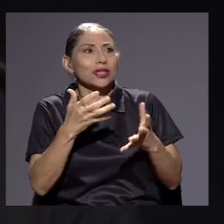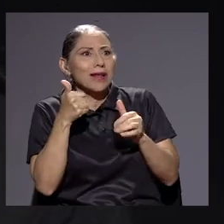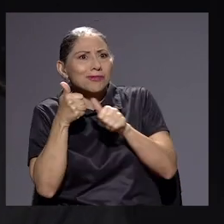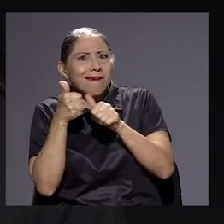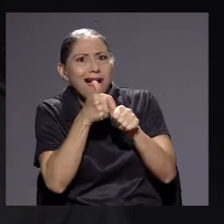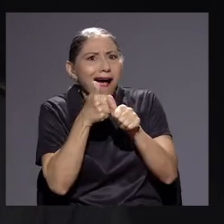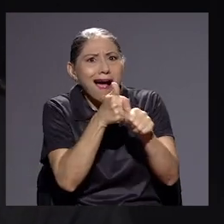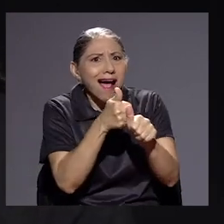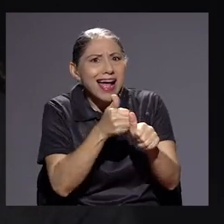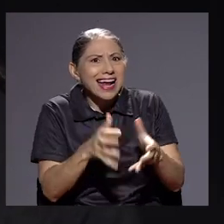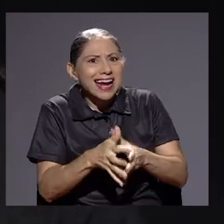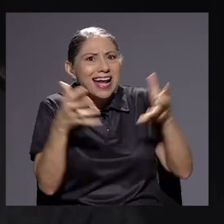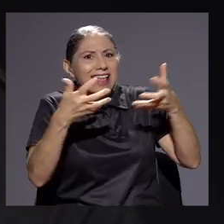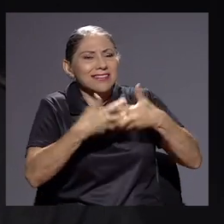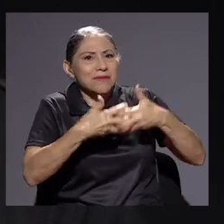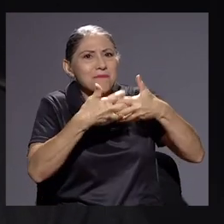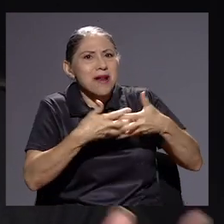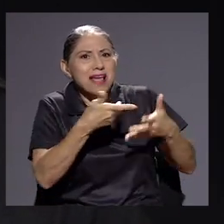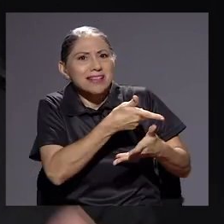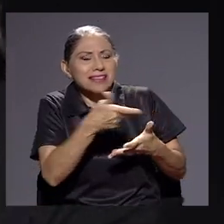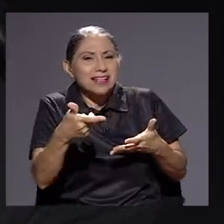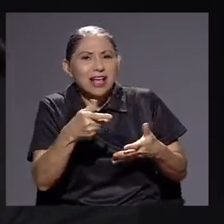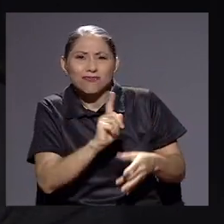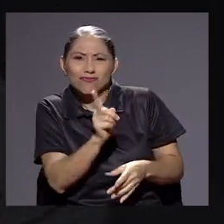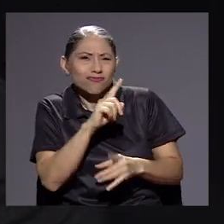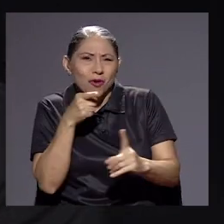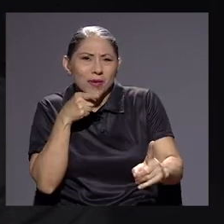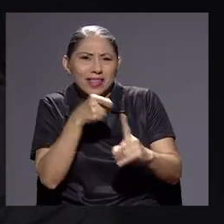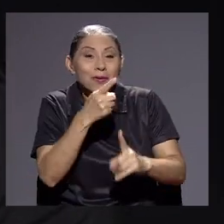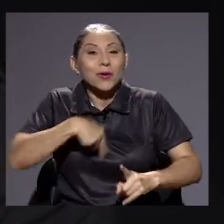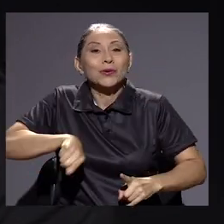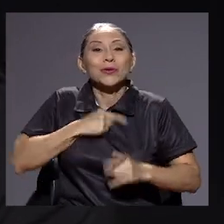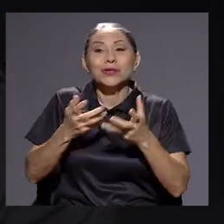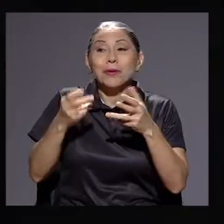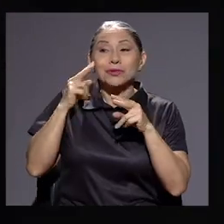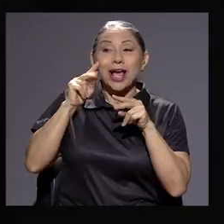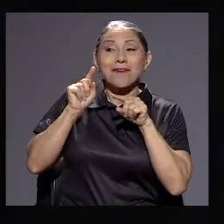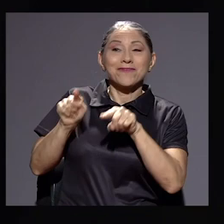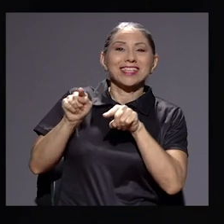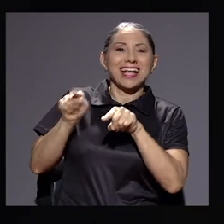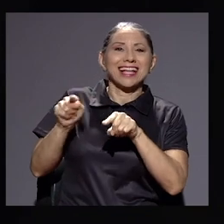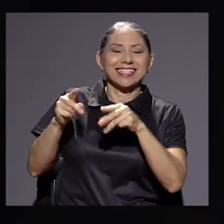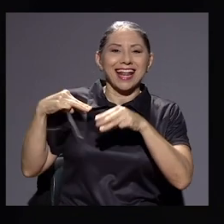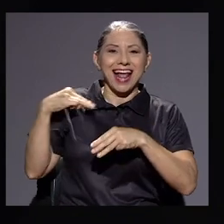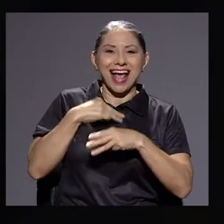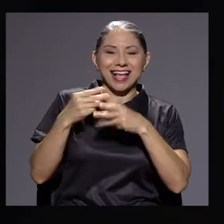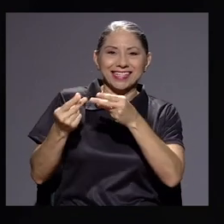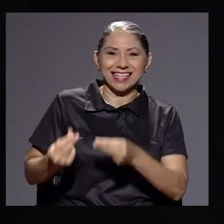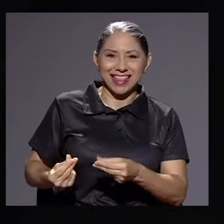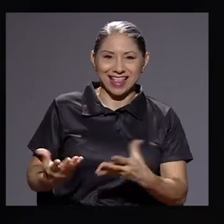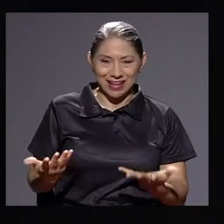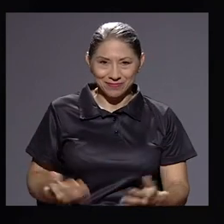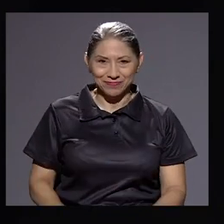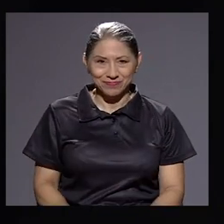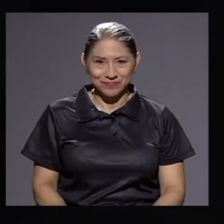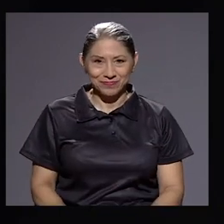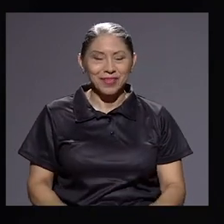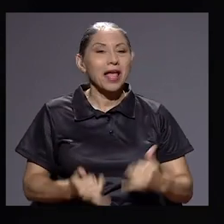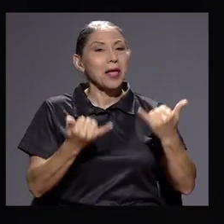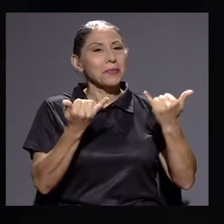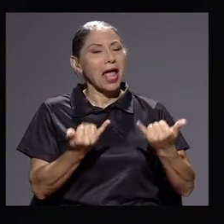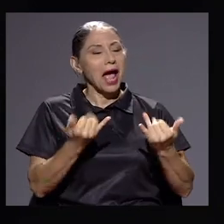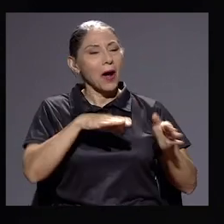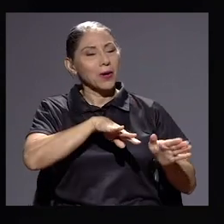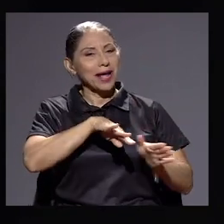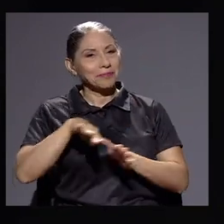y no ha sido nunca ese el objetivo, sino es fiscalizar a Hacienda. Así es. Más bien. Doña Amanda, y ahora damos el